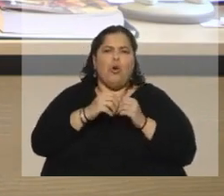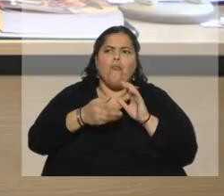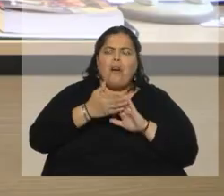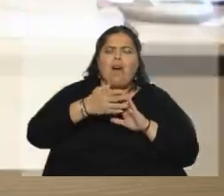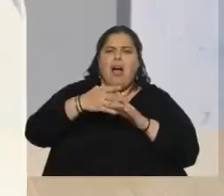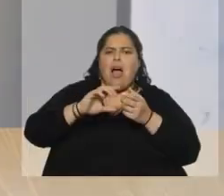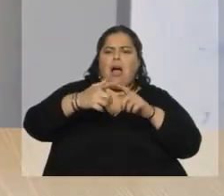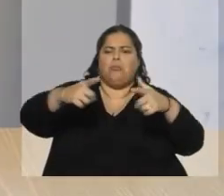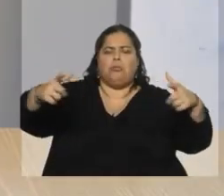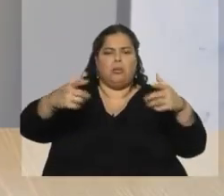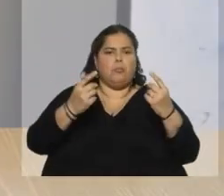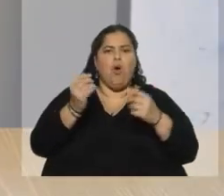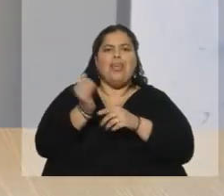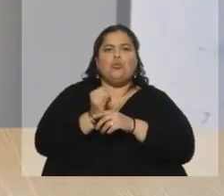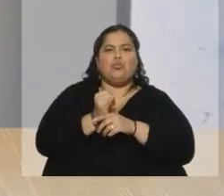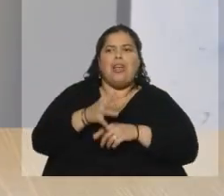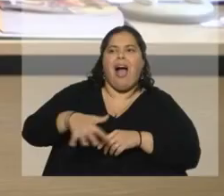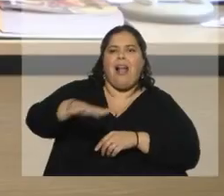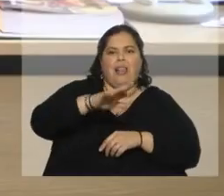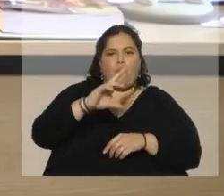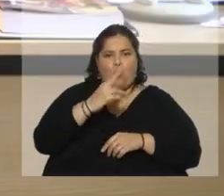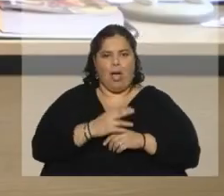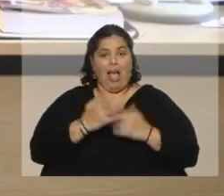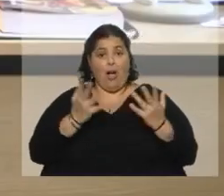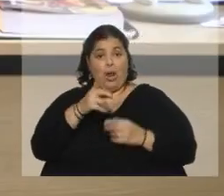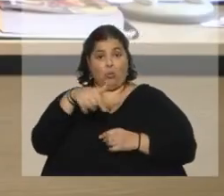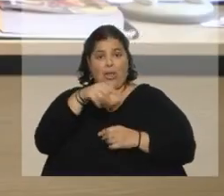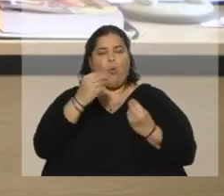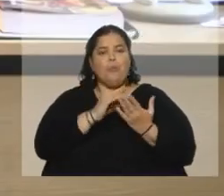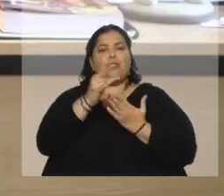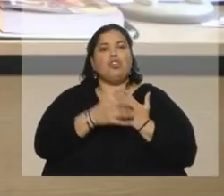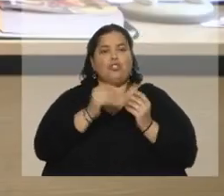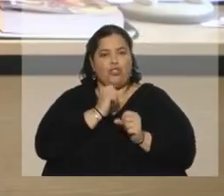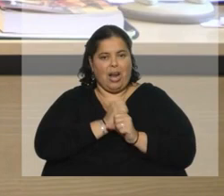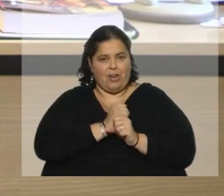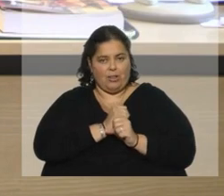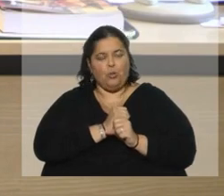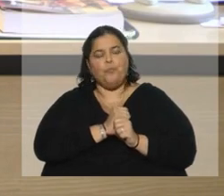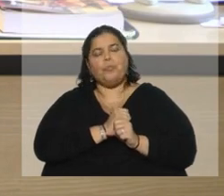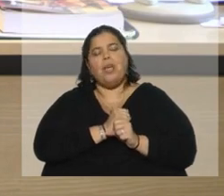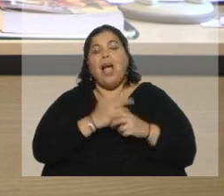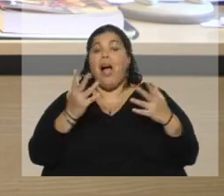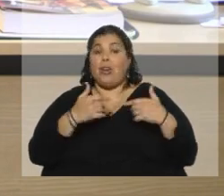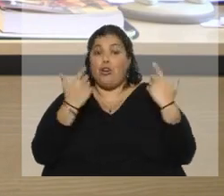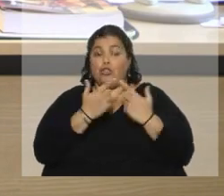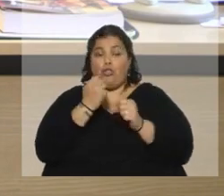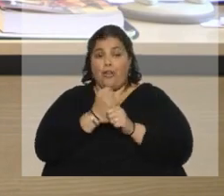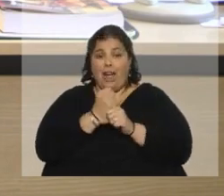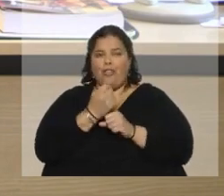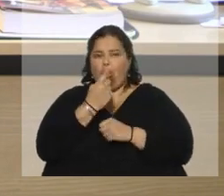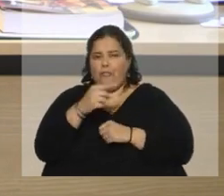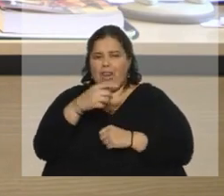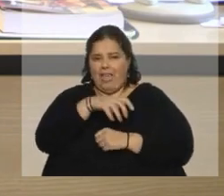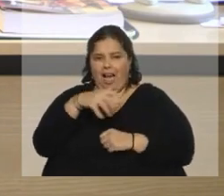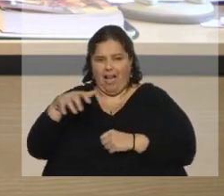para el Uruguay. ¿En qué proyectos están trabajando? Bueno, ahora estamos trabajando en varias áreas con los recursos